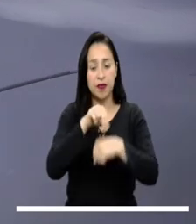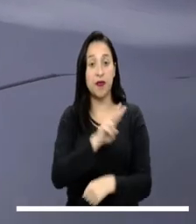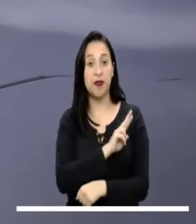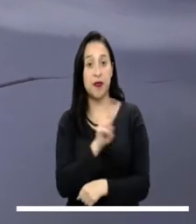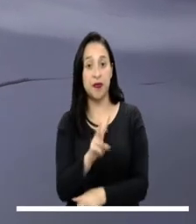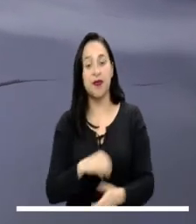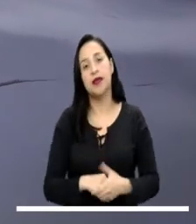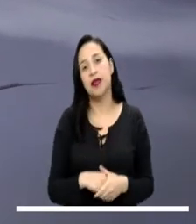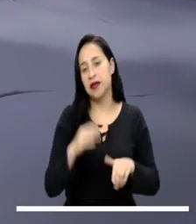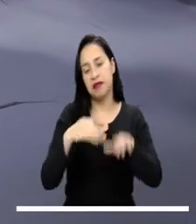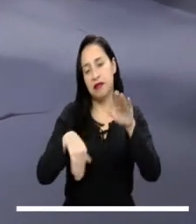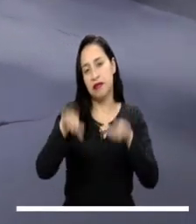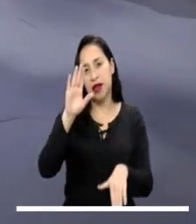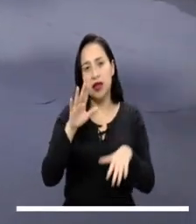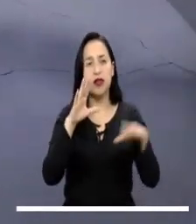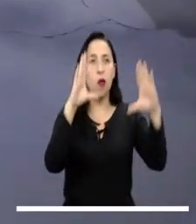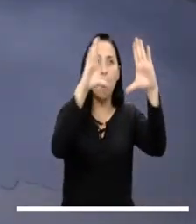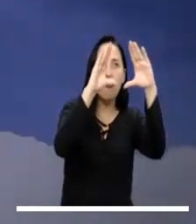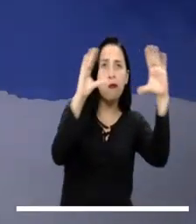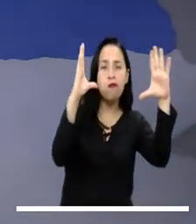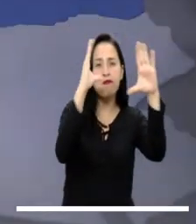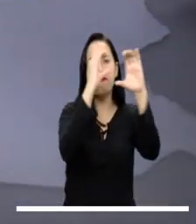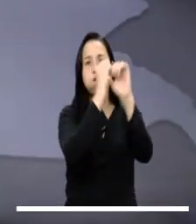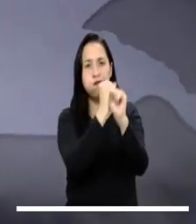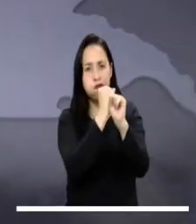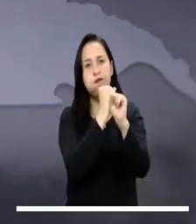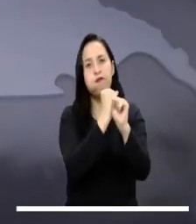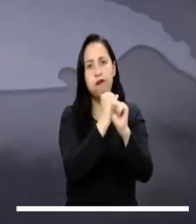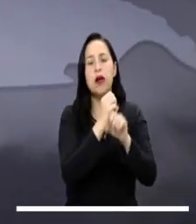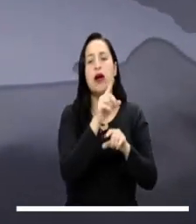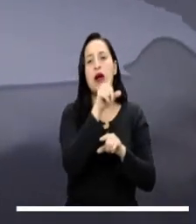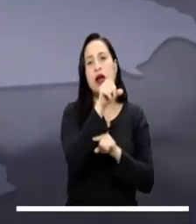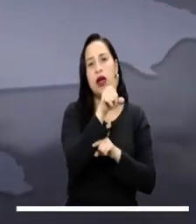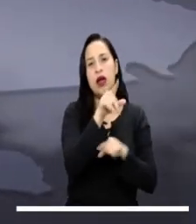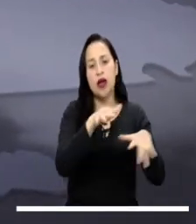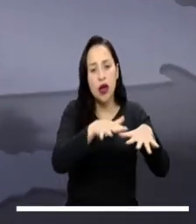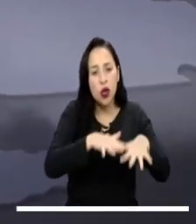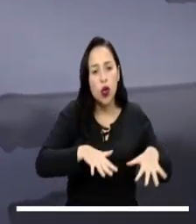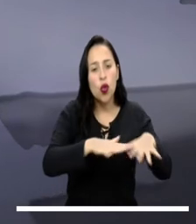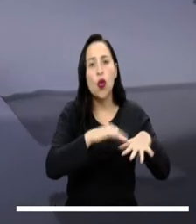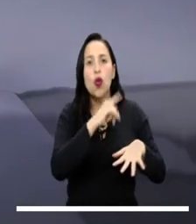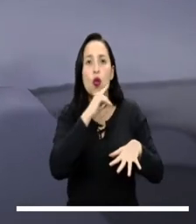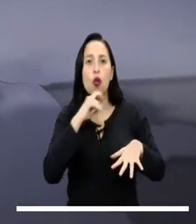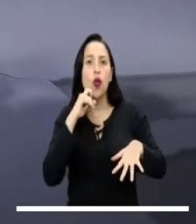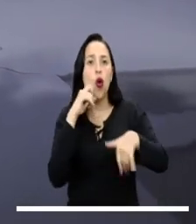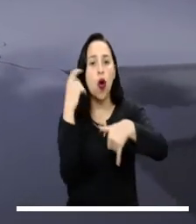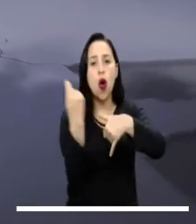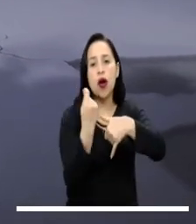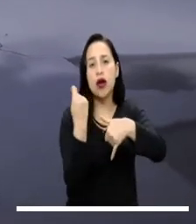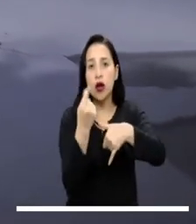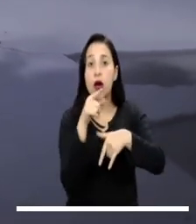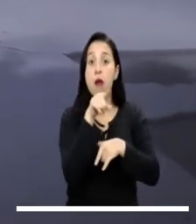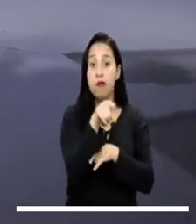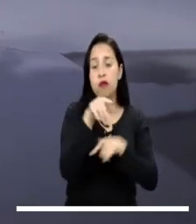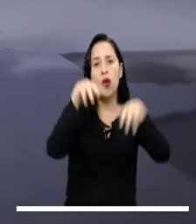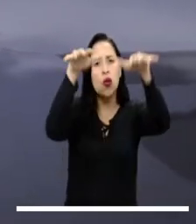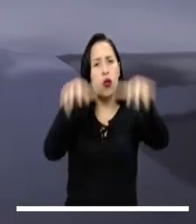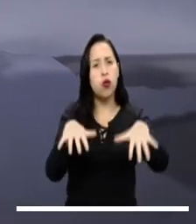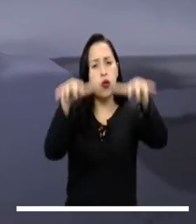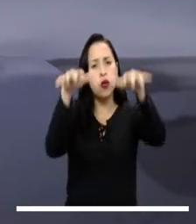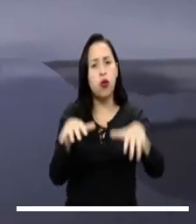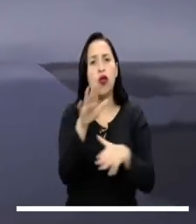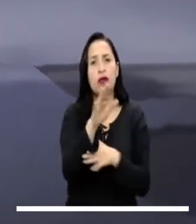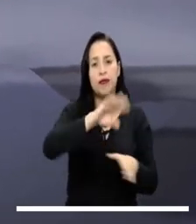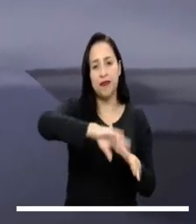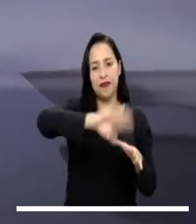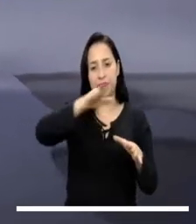El resto de la zona permanecerá con tiempo nublado. Según los pronósticos, aunque se calcula tiempo seco a lo largo de la orinoquía, es posible que llueva